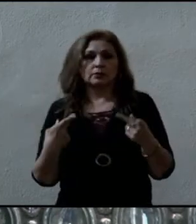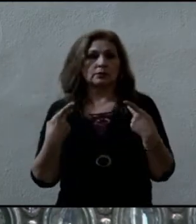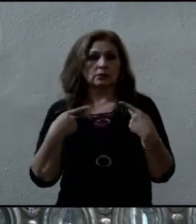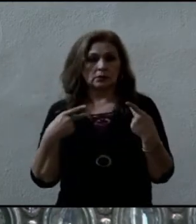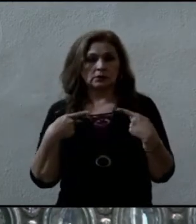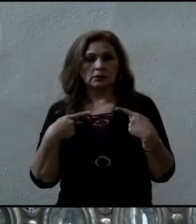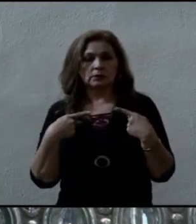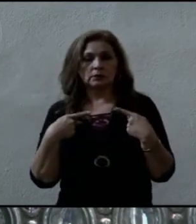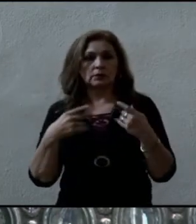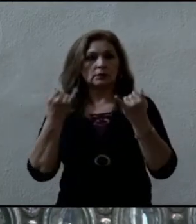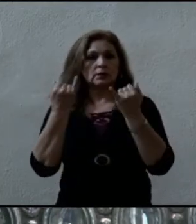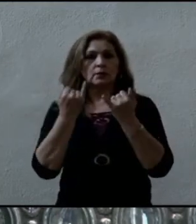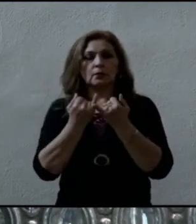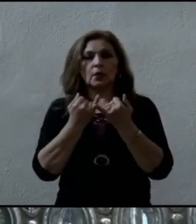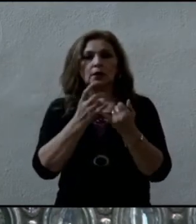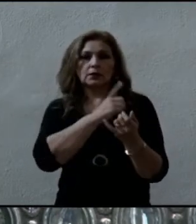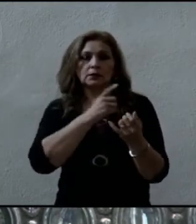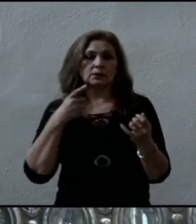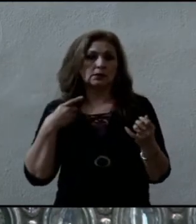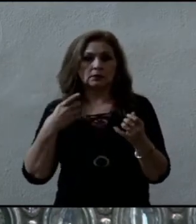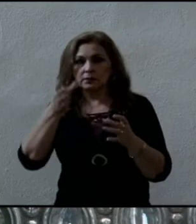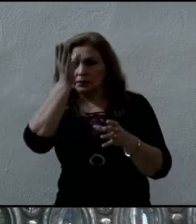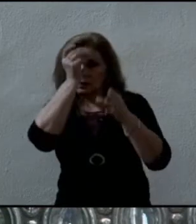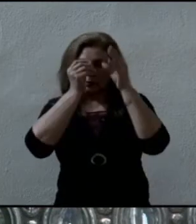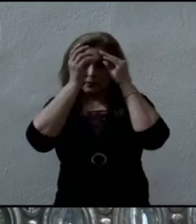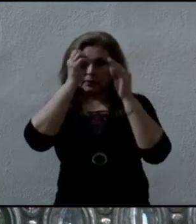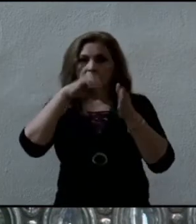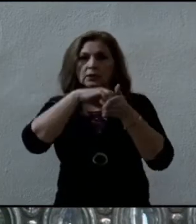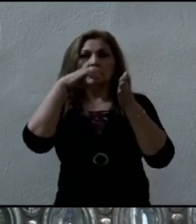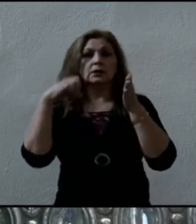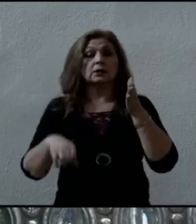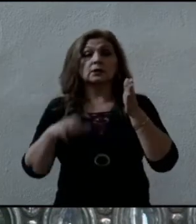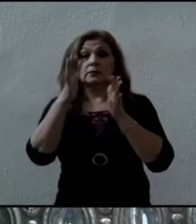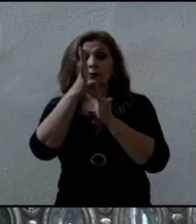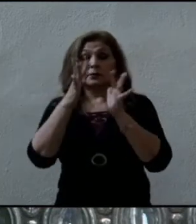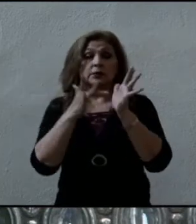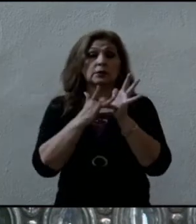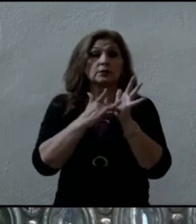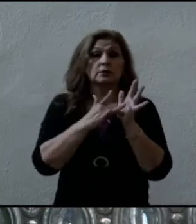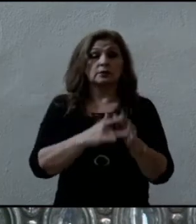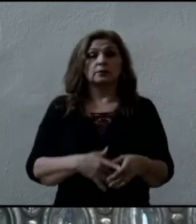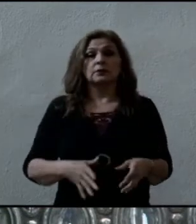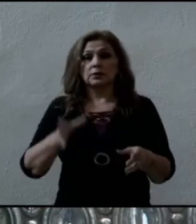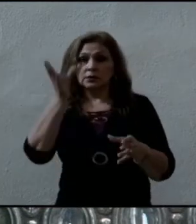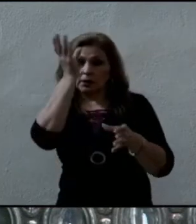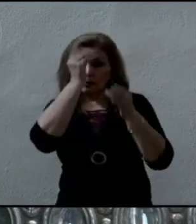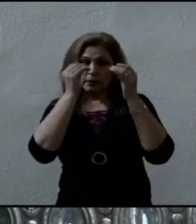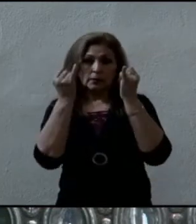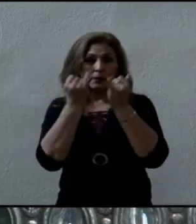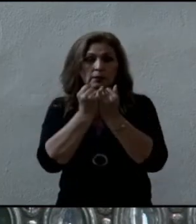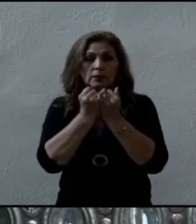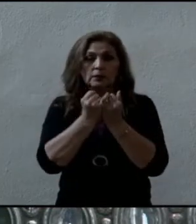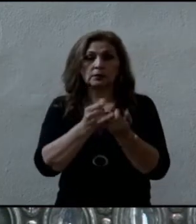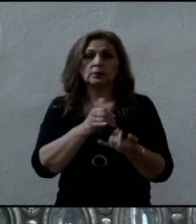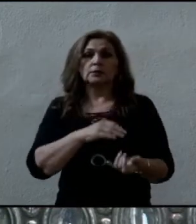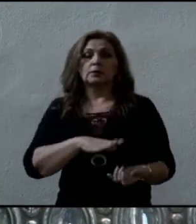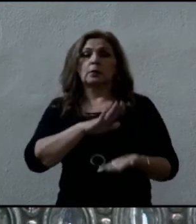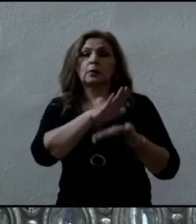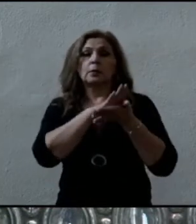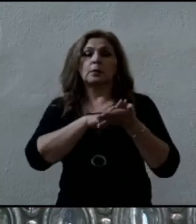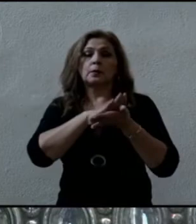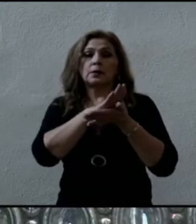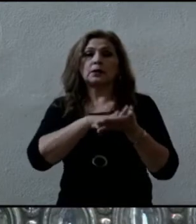a los demás. Él decía, aprendan de mí, que soy manso y humilde de corazón,